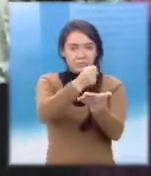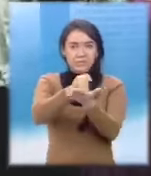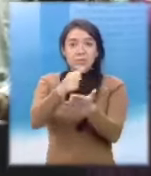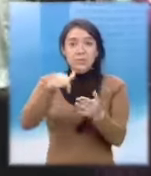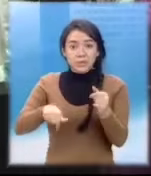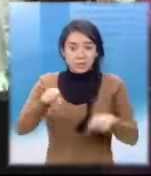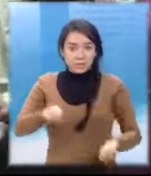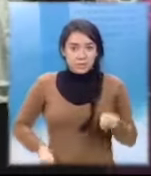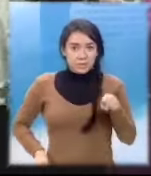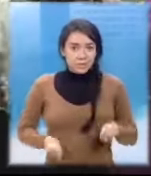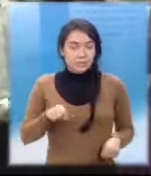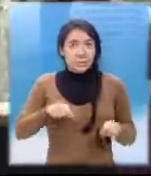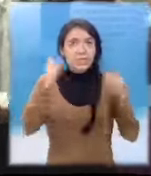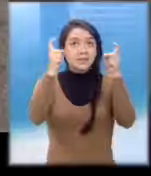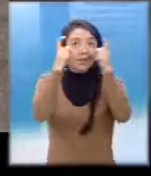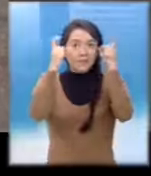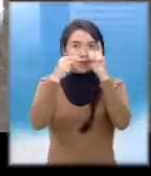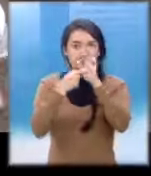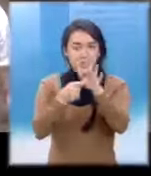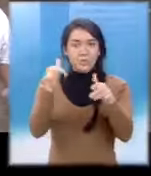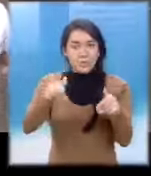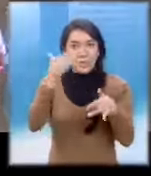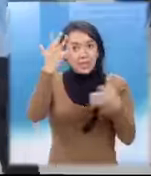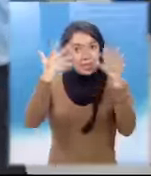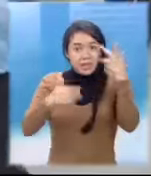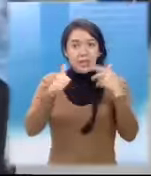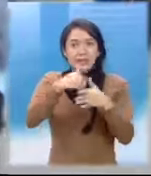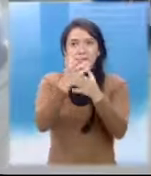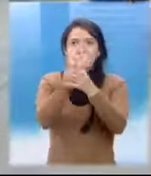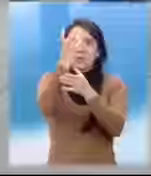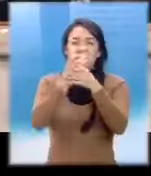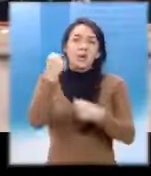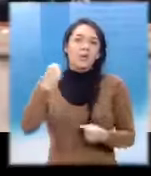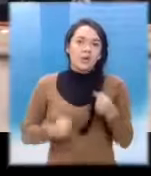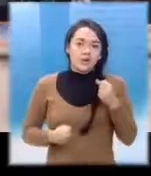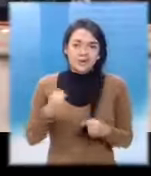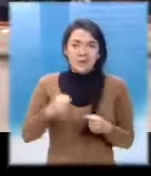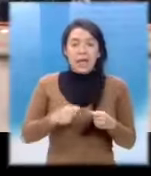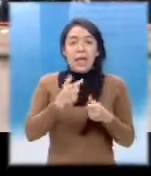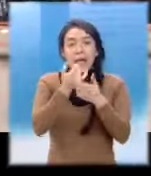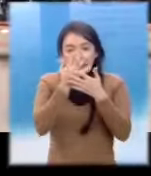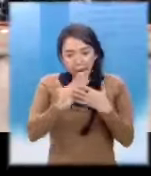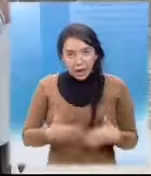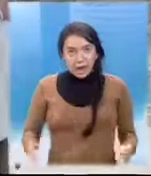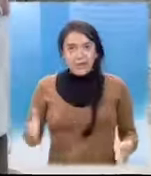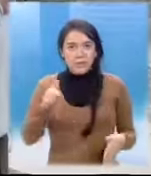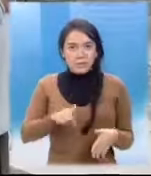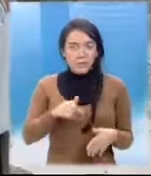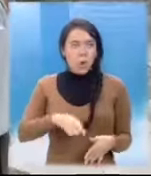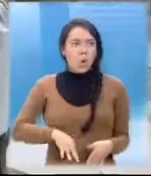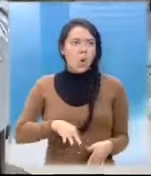patrias están de moda durante estos días Antorchas, actos cívicos y orgullo chapín